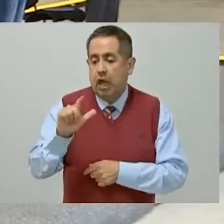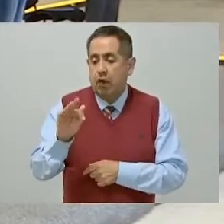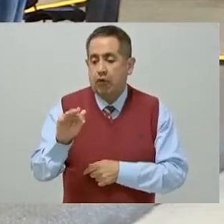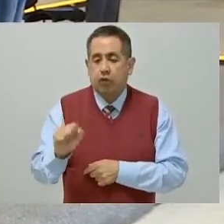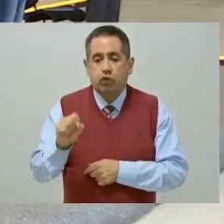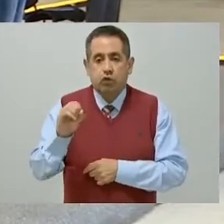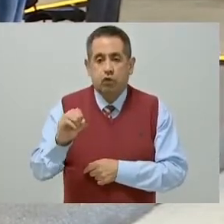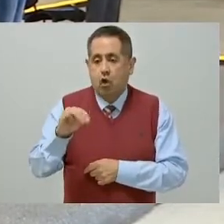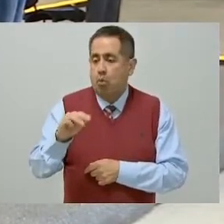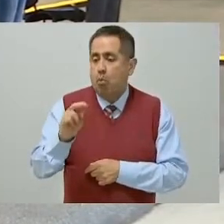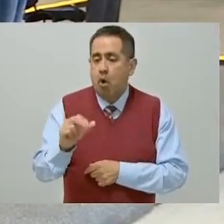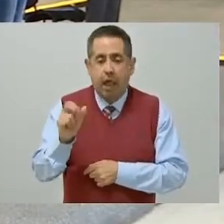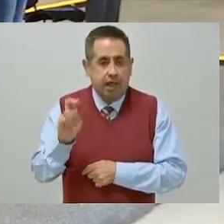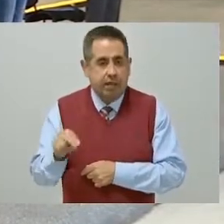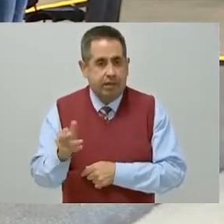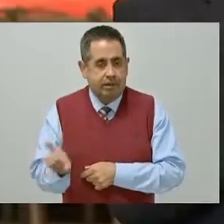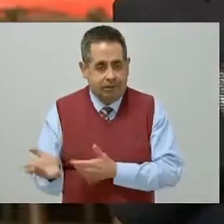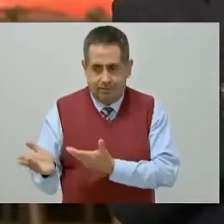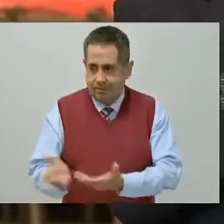Morán Moguel.